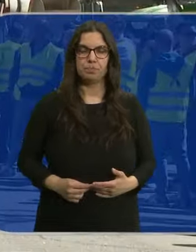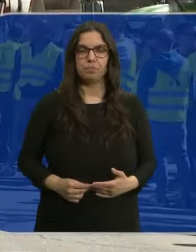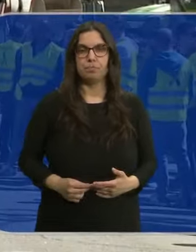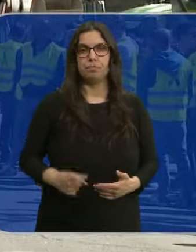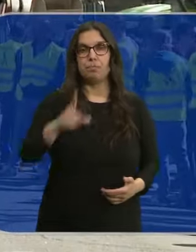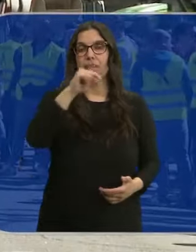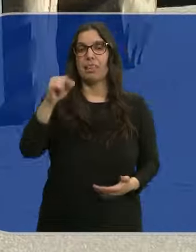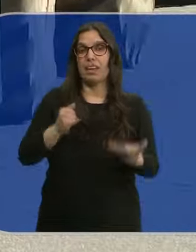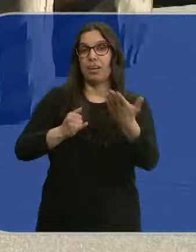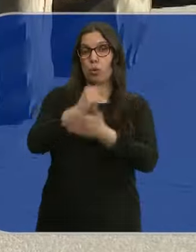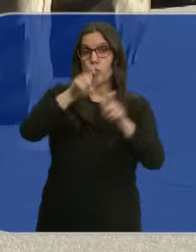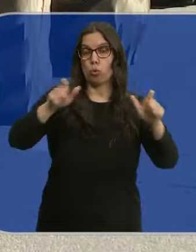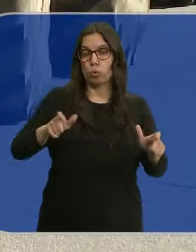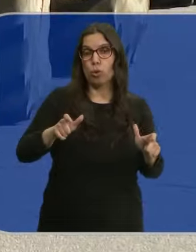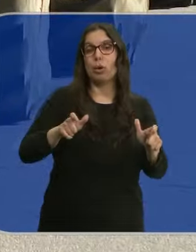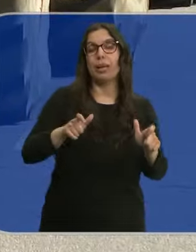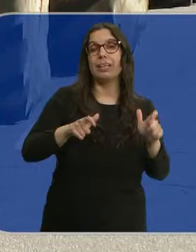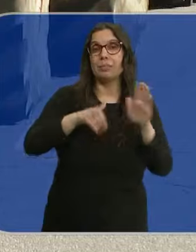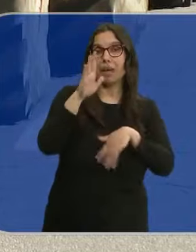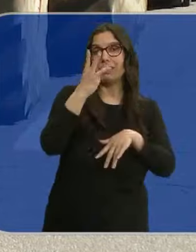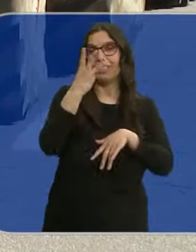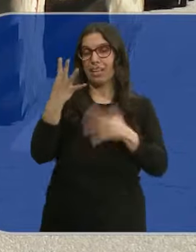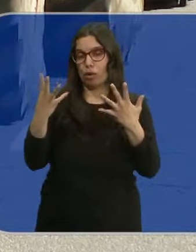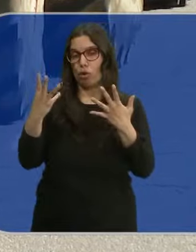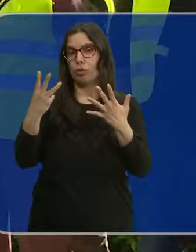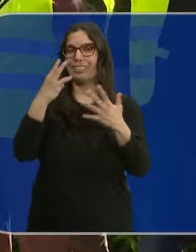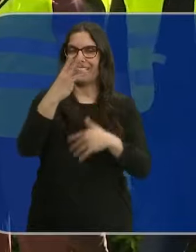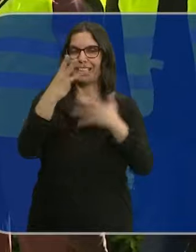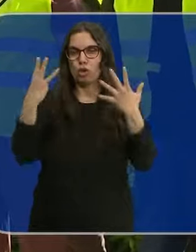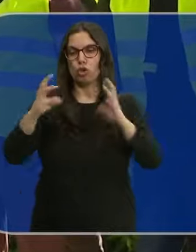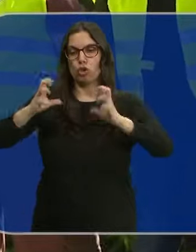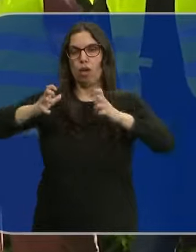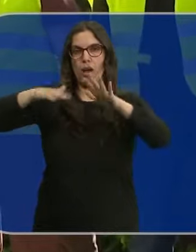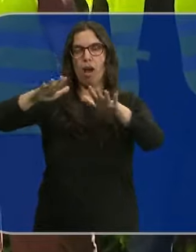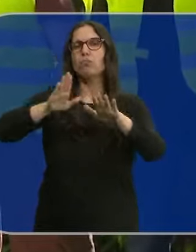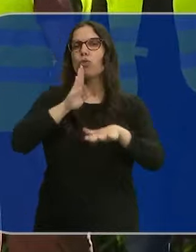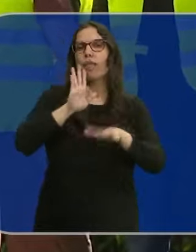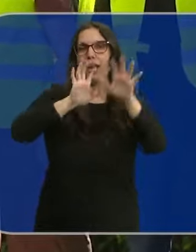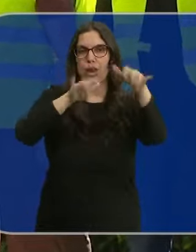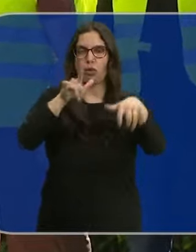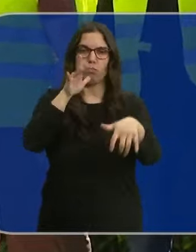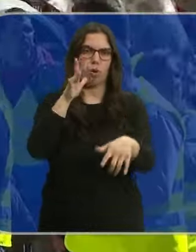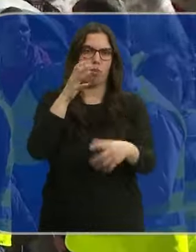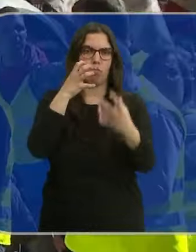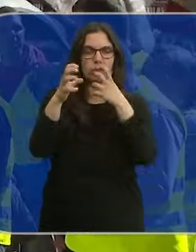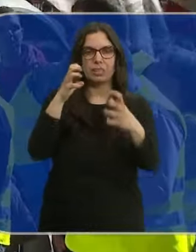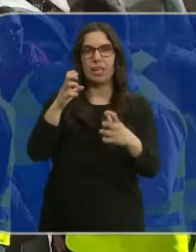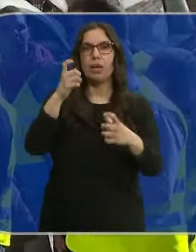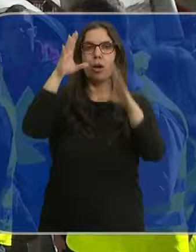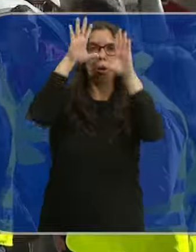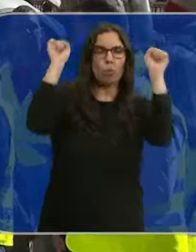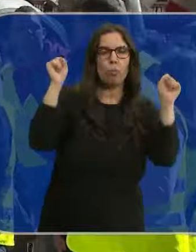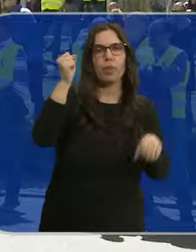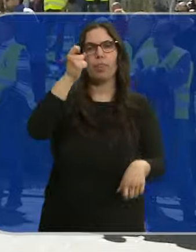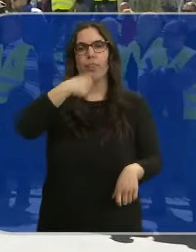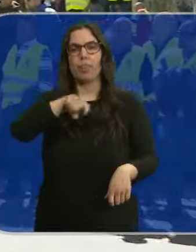Más de un centenar de agricultores y 38 tractores han recorrido hoy las calles de León para protestar contra las sanciones impuestas por la Policía y la Guardia Civil